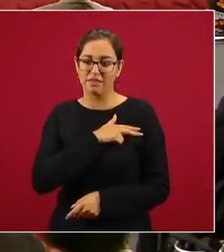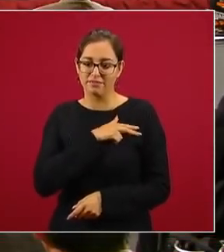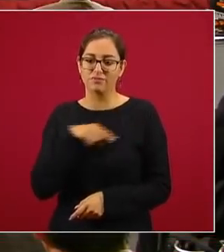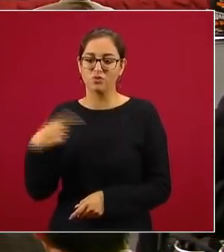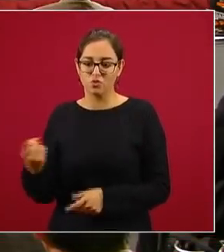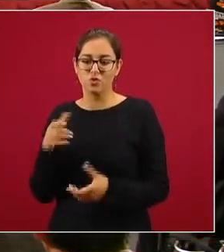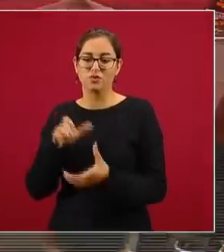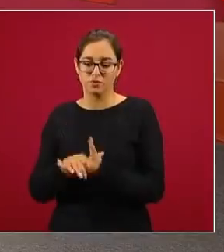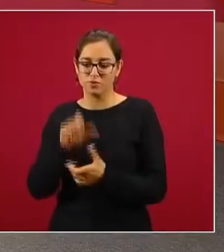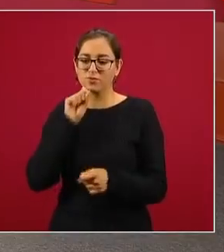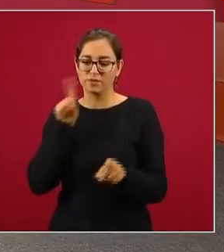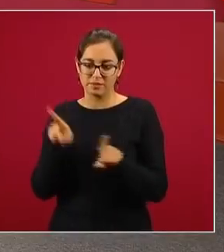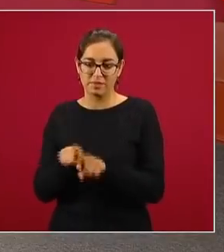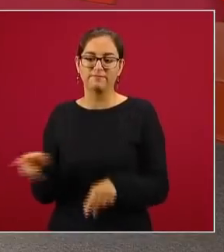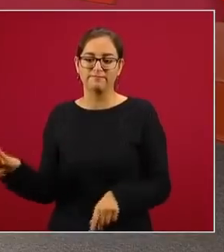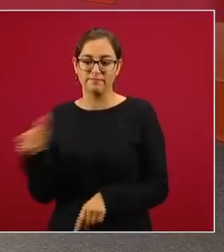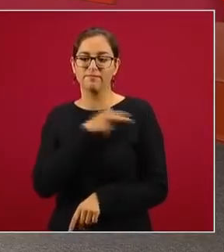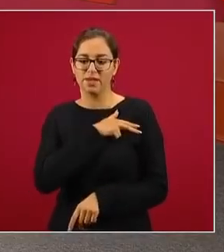esposo.